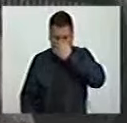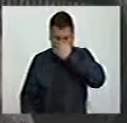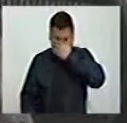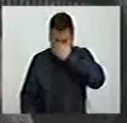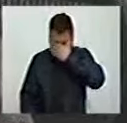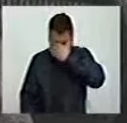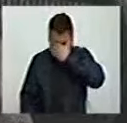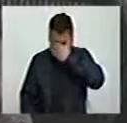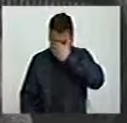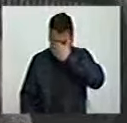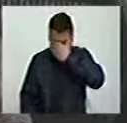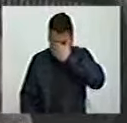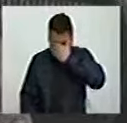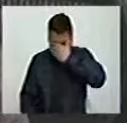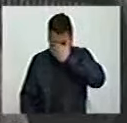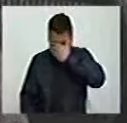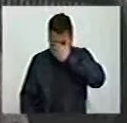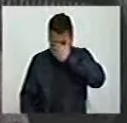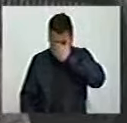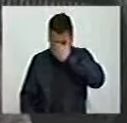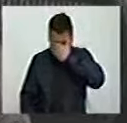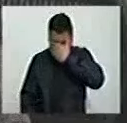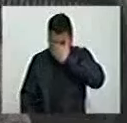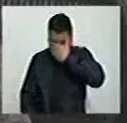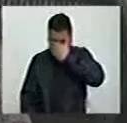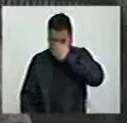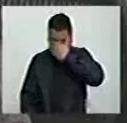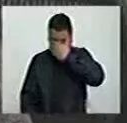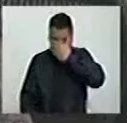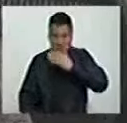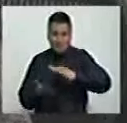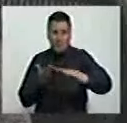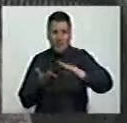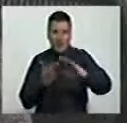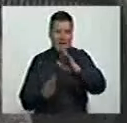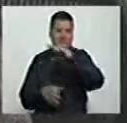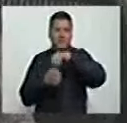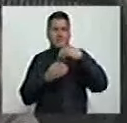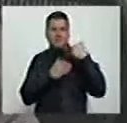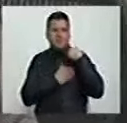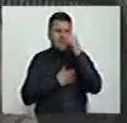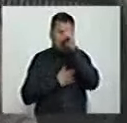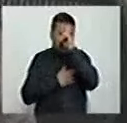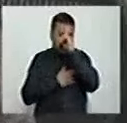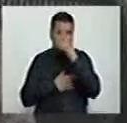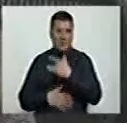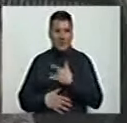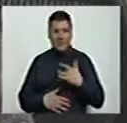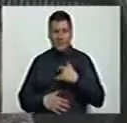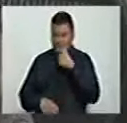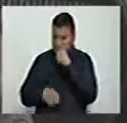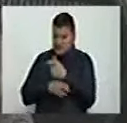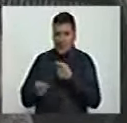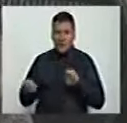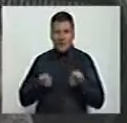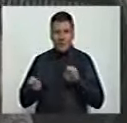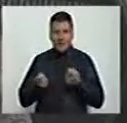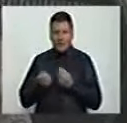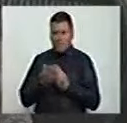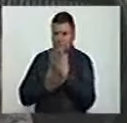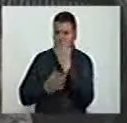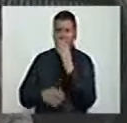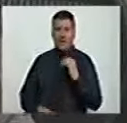estudios como el del Instituto para la Valoración del Riesgo Alemán o la Agencia de Salud Reguladora de Plagas de